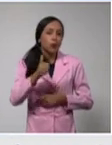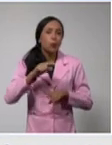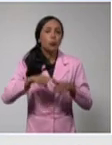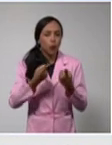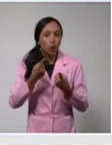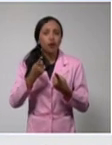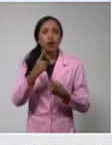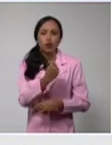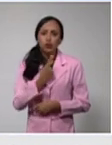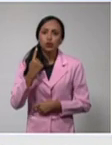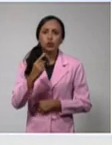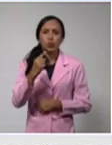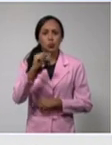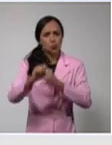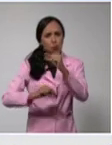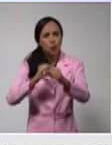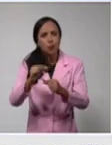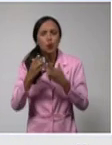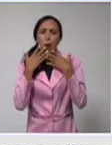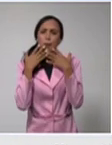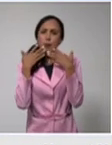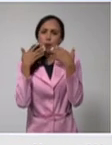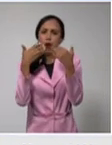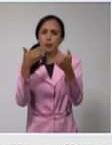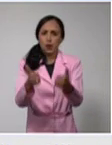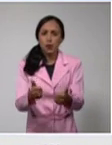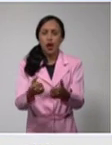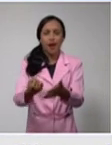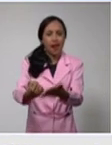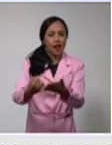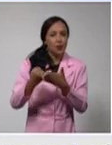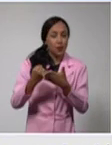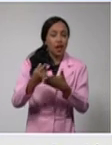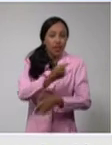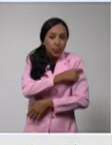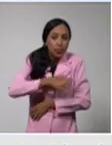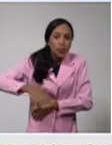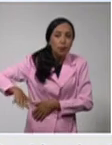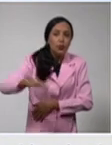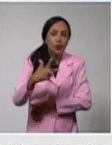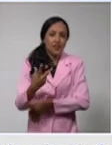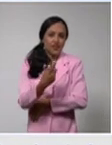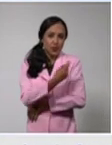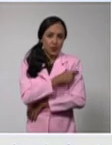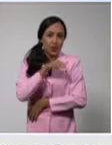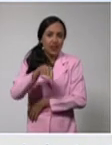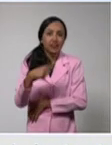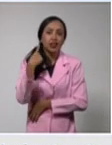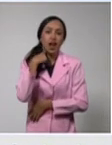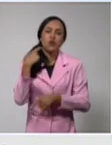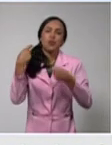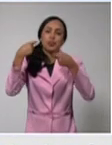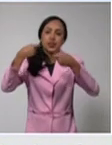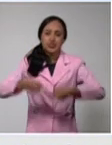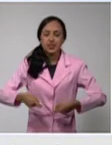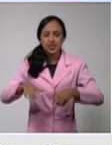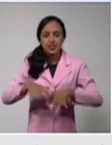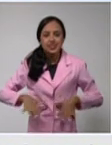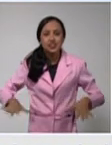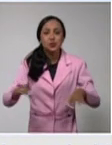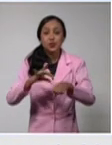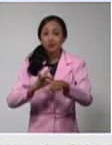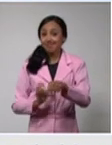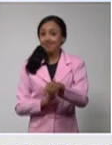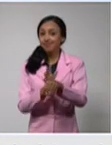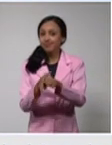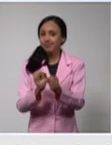la cooperación de la población y las vacunas, pues indiscutiblemente. Este es un año decisivo en el control